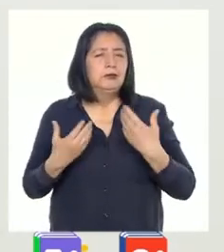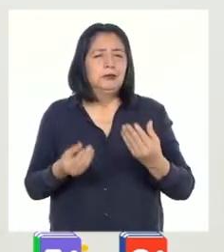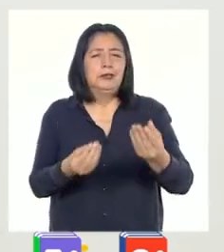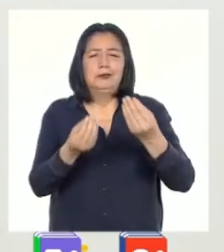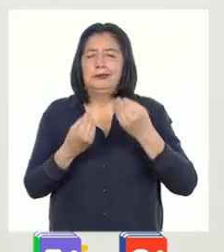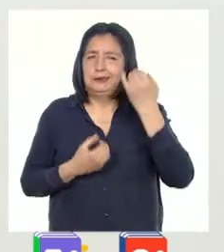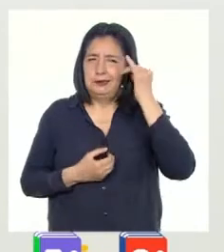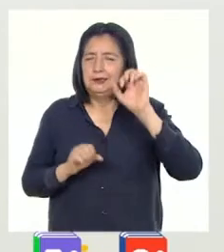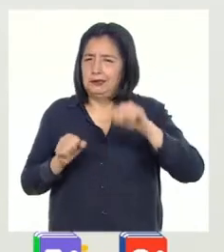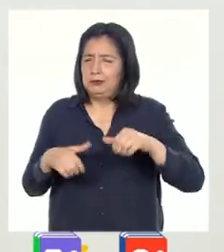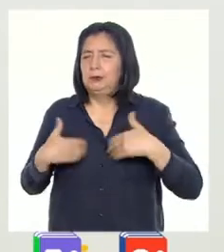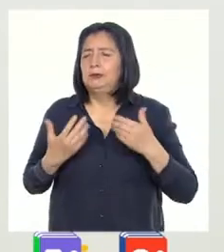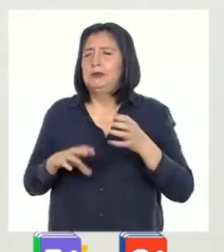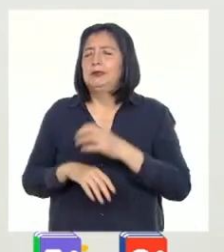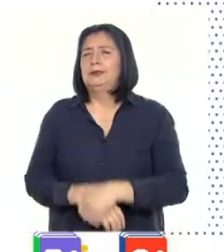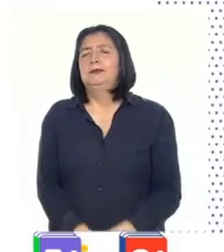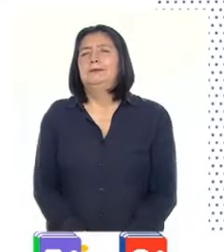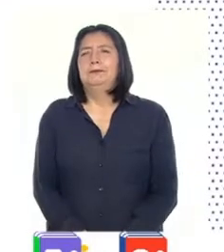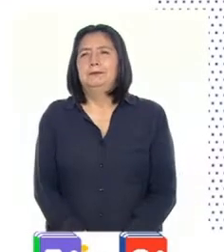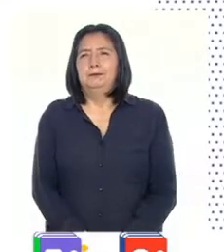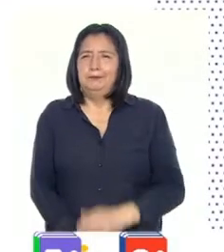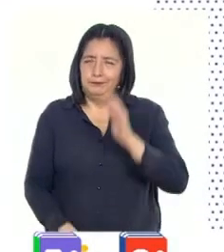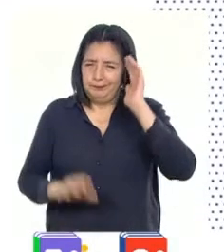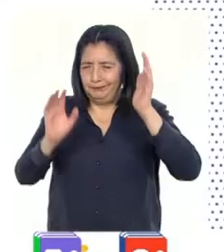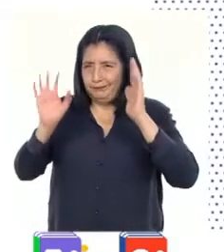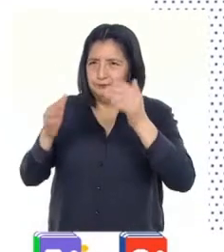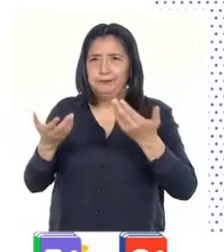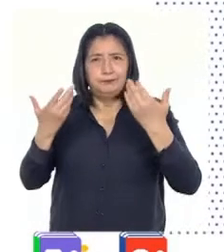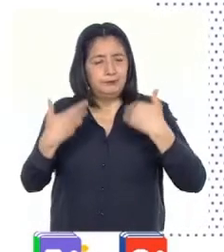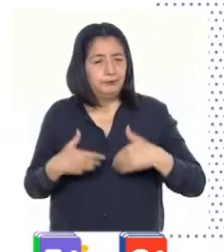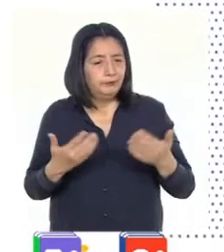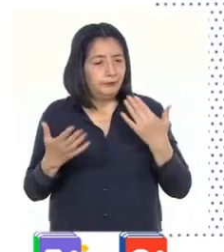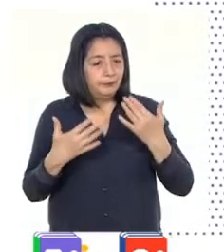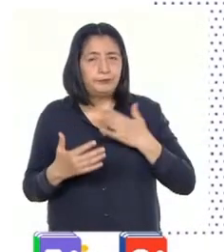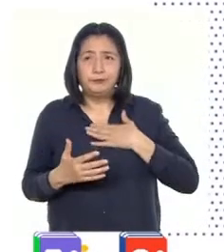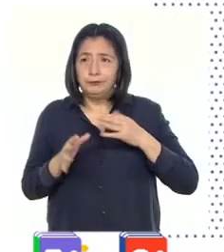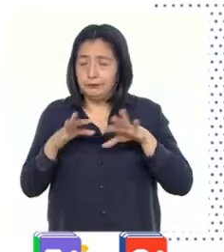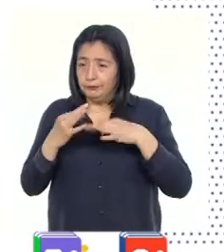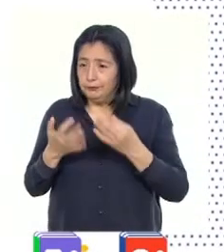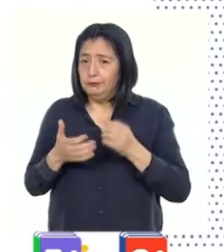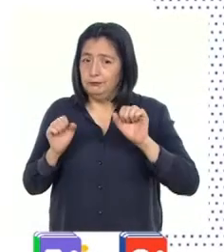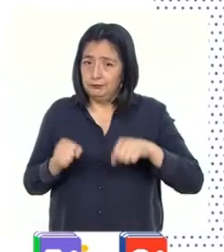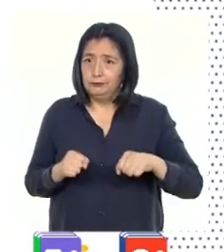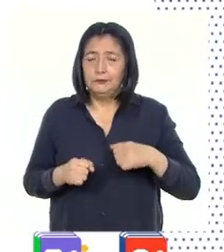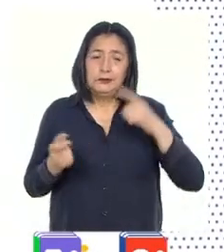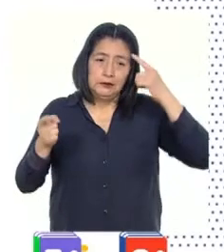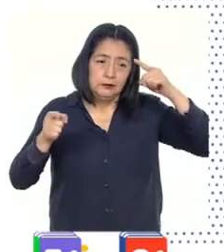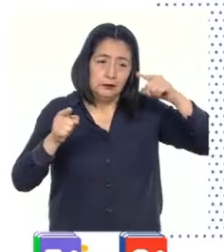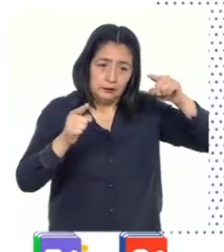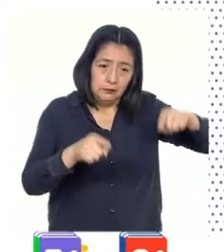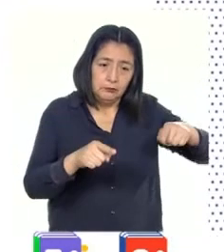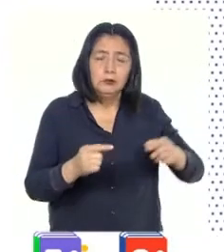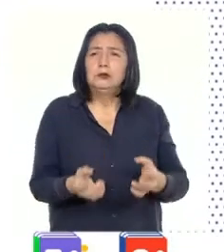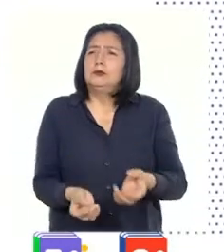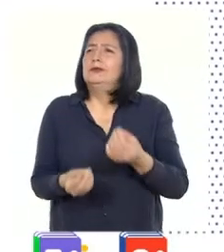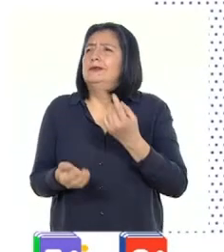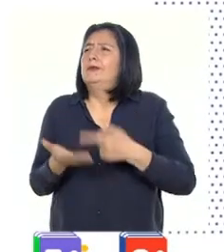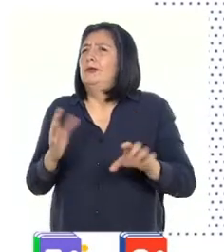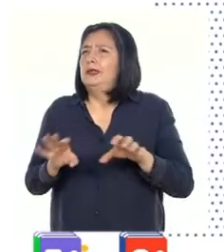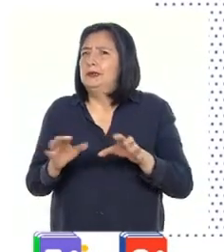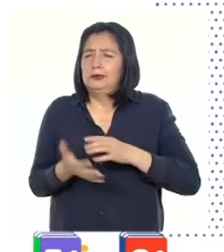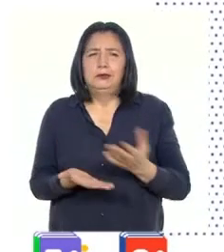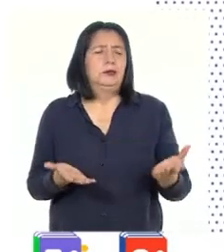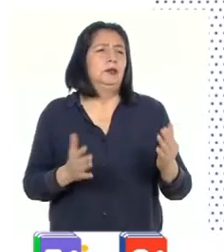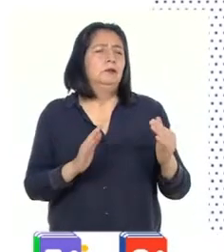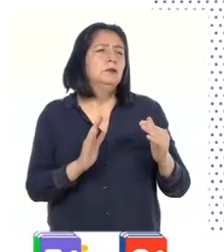idea de lo que podríamos hacer. Hola. Yo hablé con mi familia para ponernos de acuerdo sobre las tareas de la